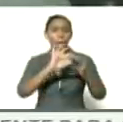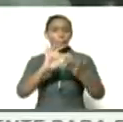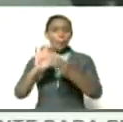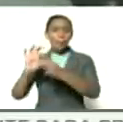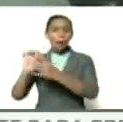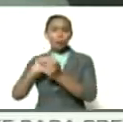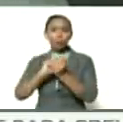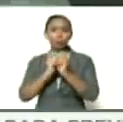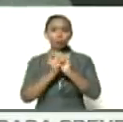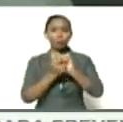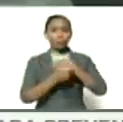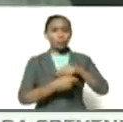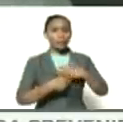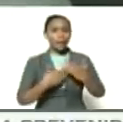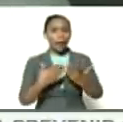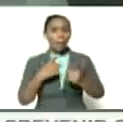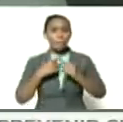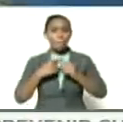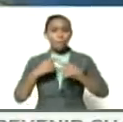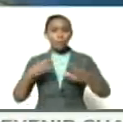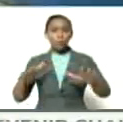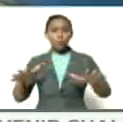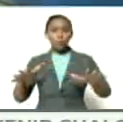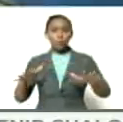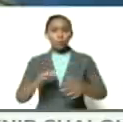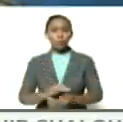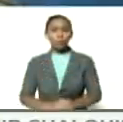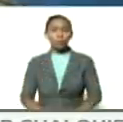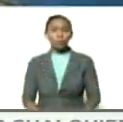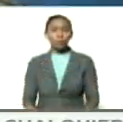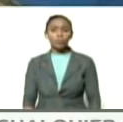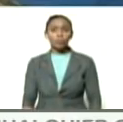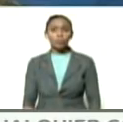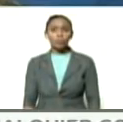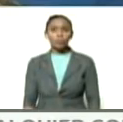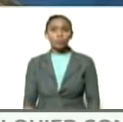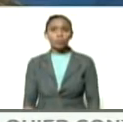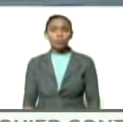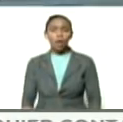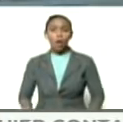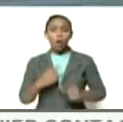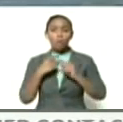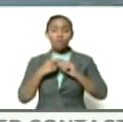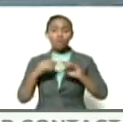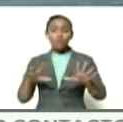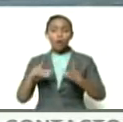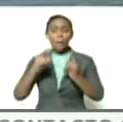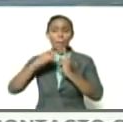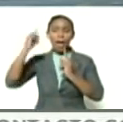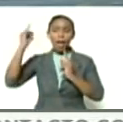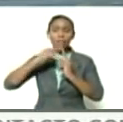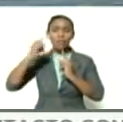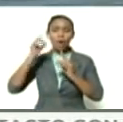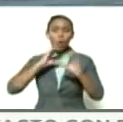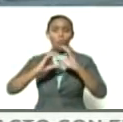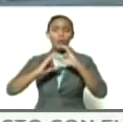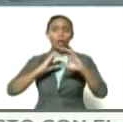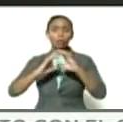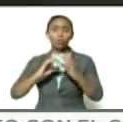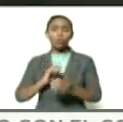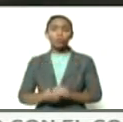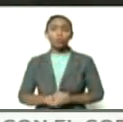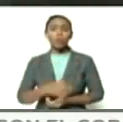y convertirlas en multi ¿cómo se llaman? multiplataformas comunicacionales